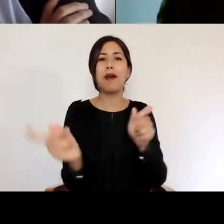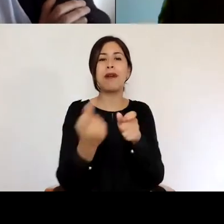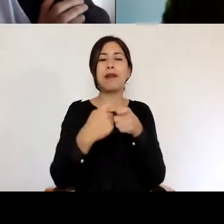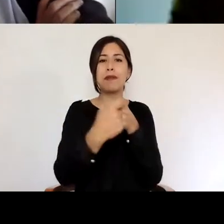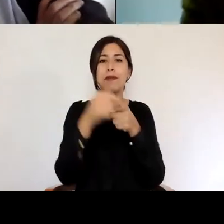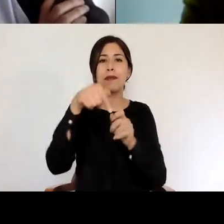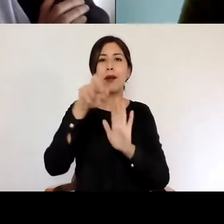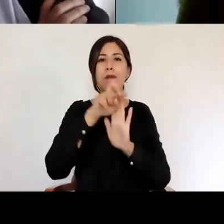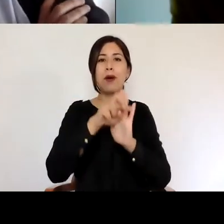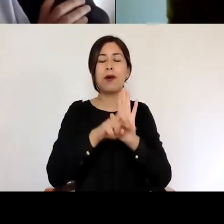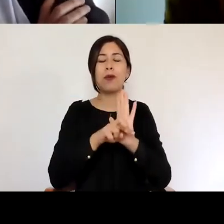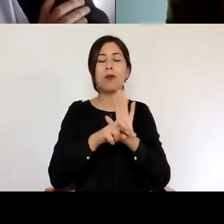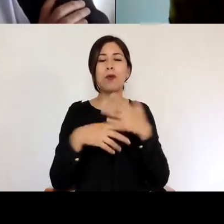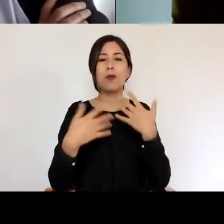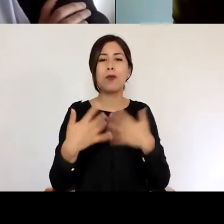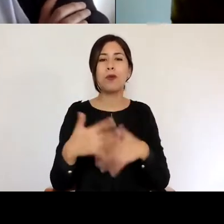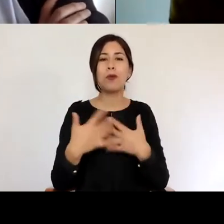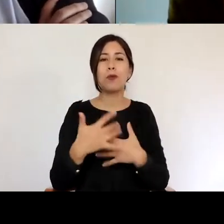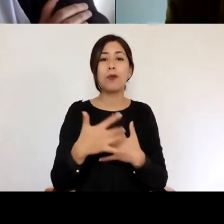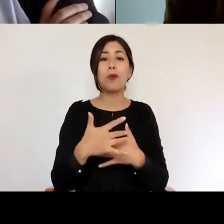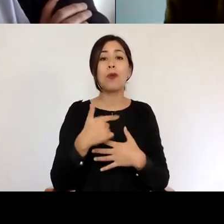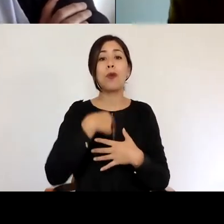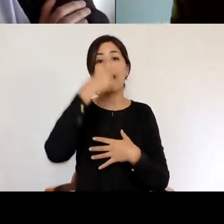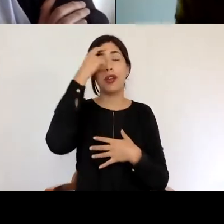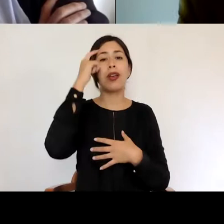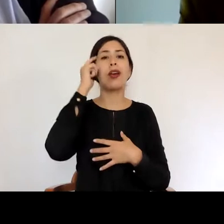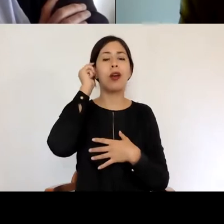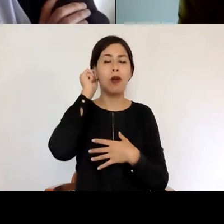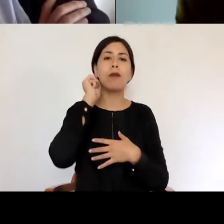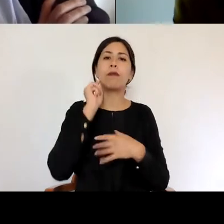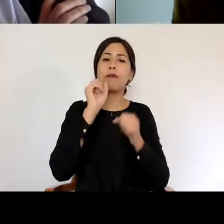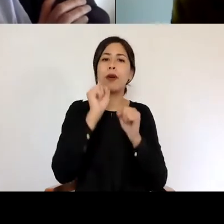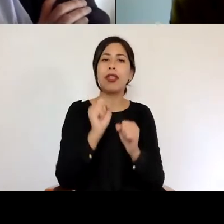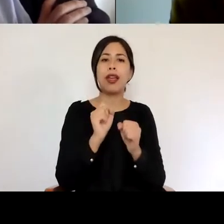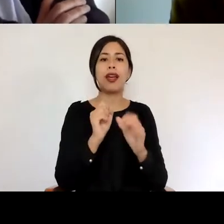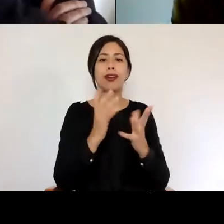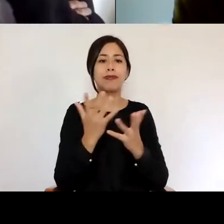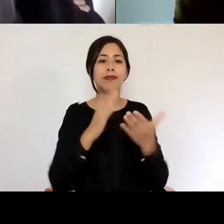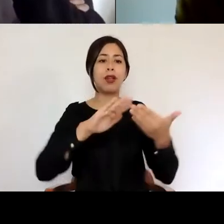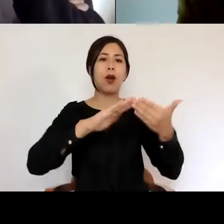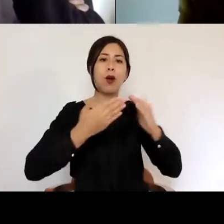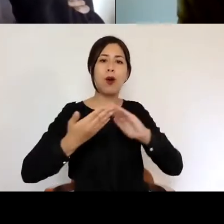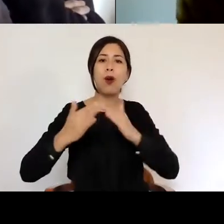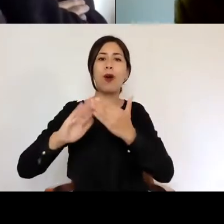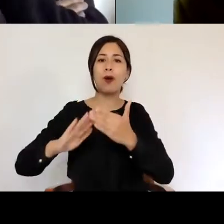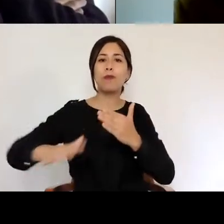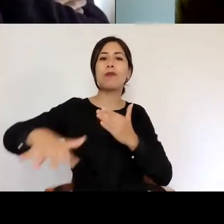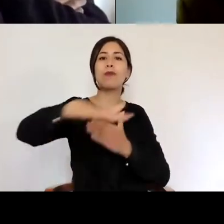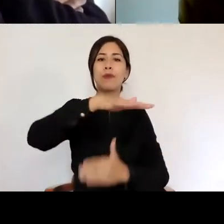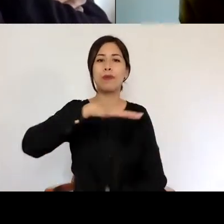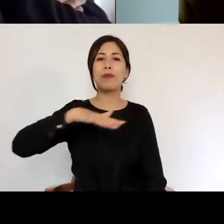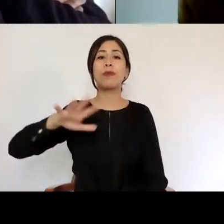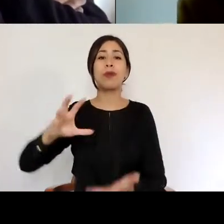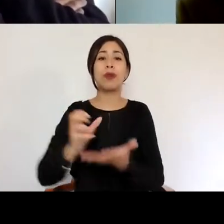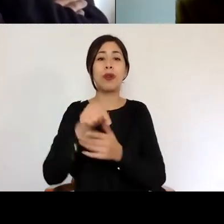así que me parece que podamos tener algún sentido de comunidad a través de esta plataforma, es muy